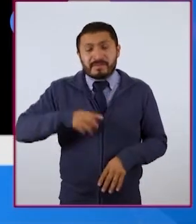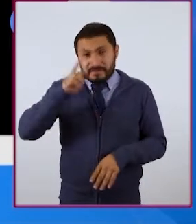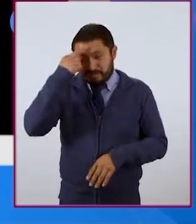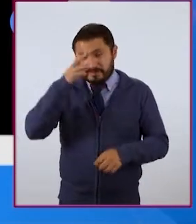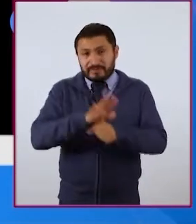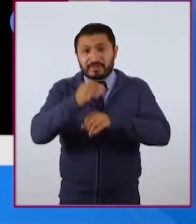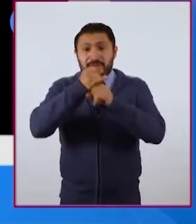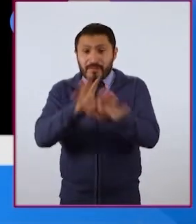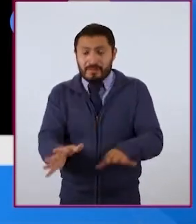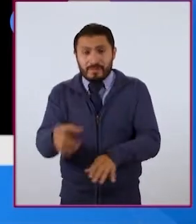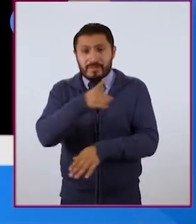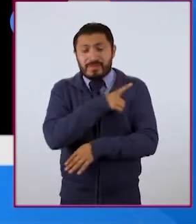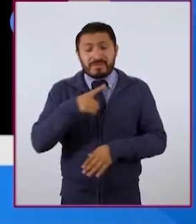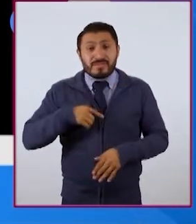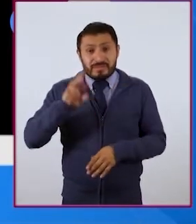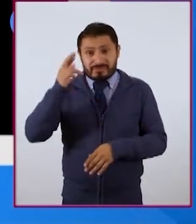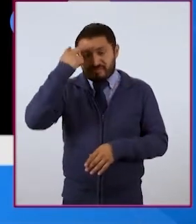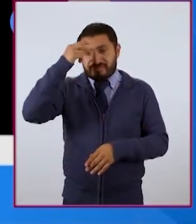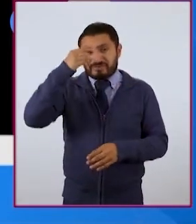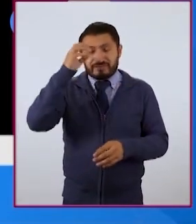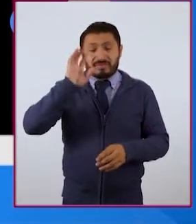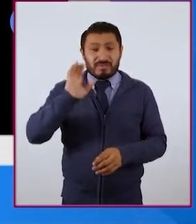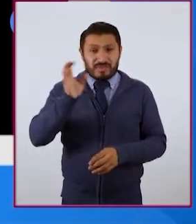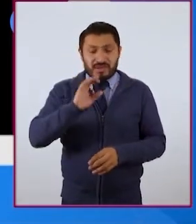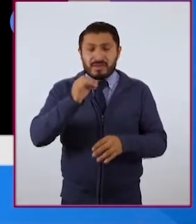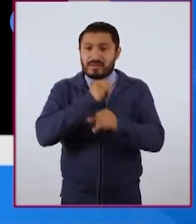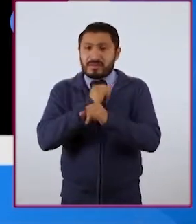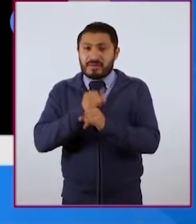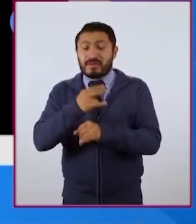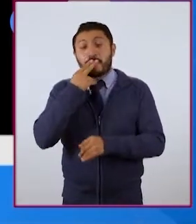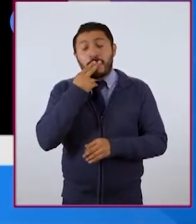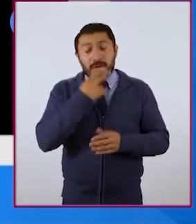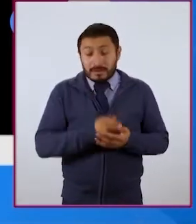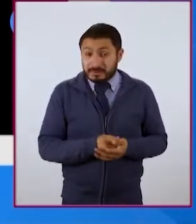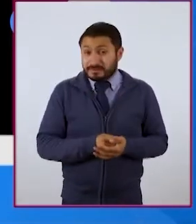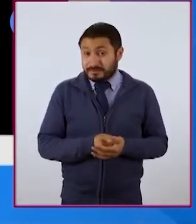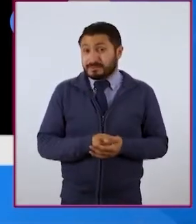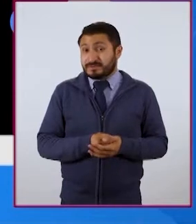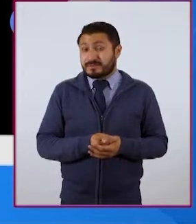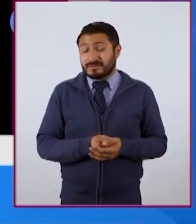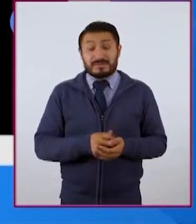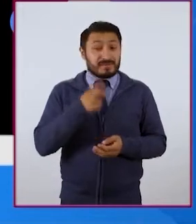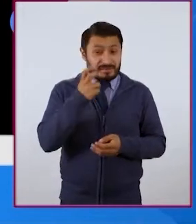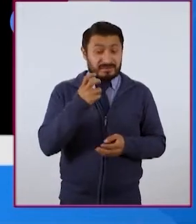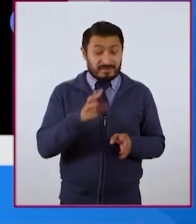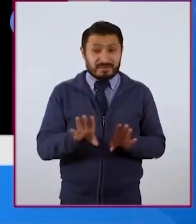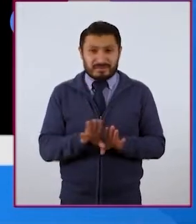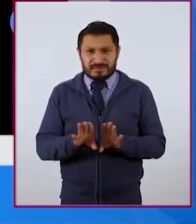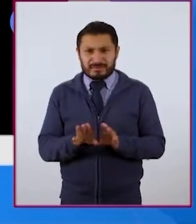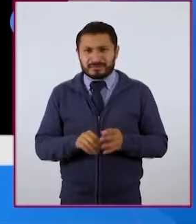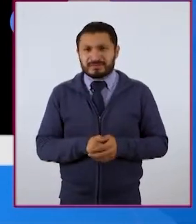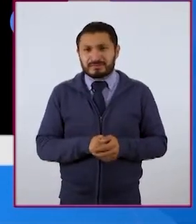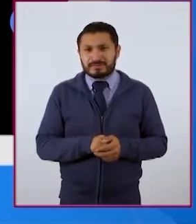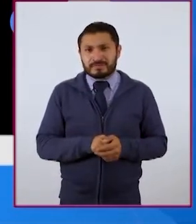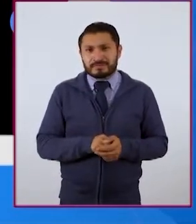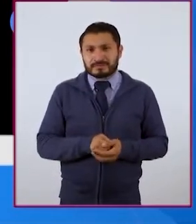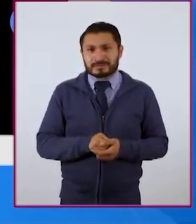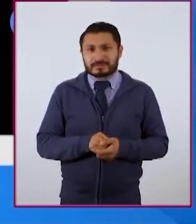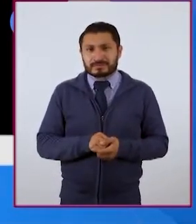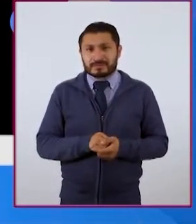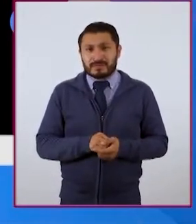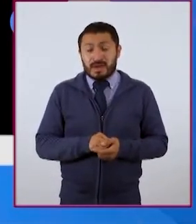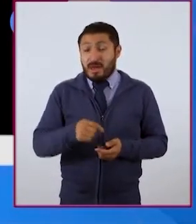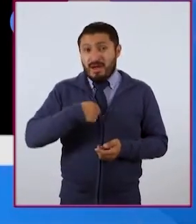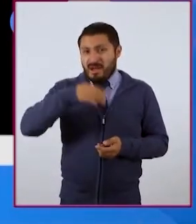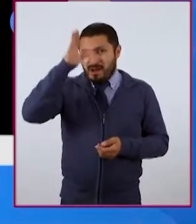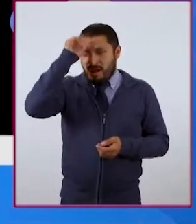qué información debo contemplar a la hora de navegar en internet. Entonces, ahí hay como una... Yo no estoy